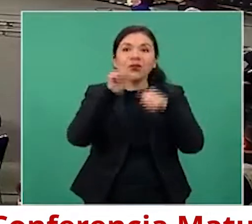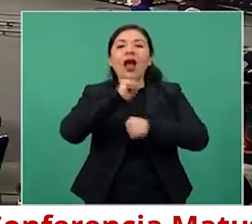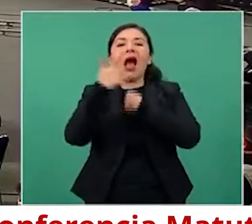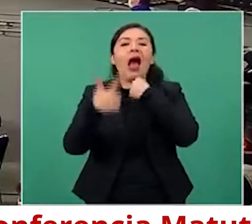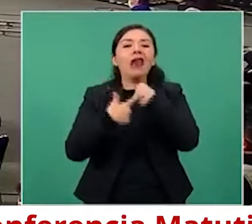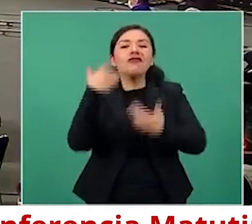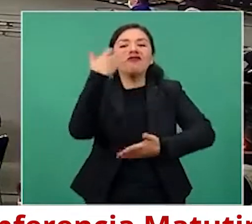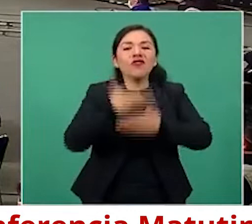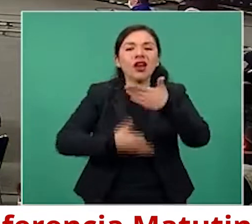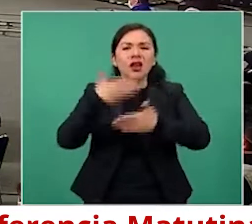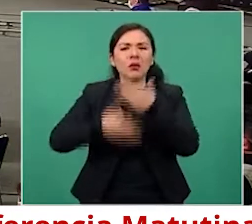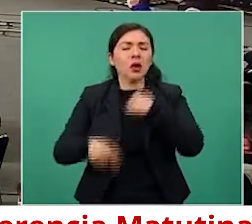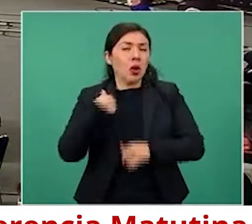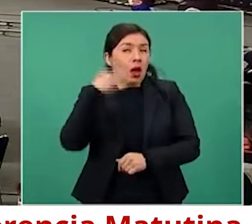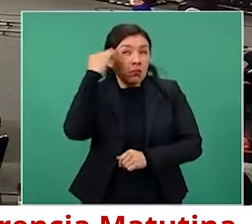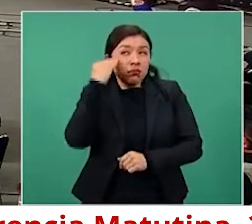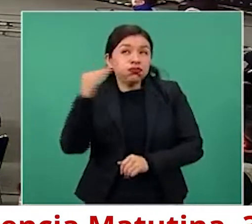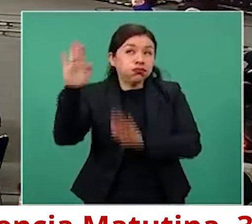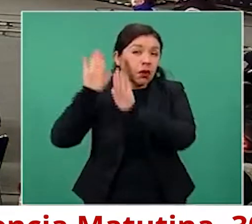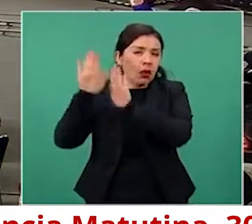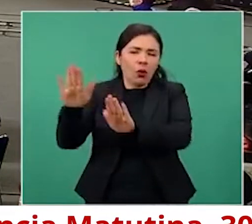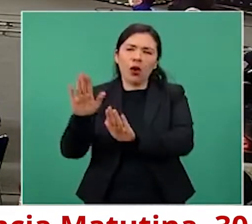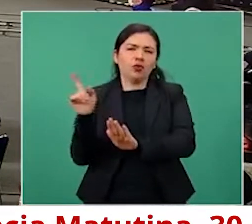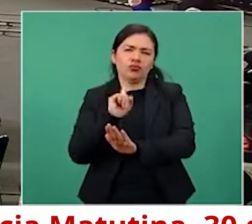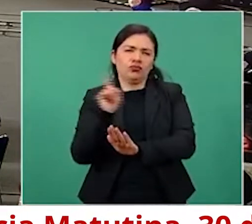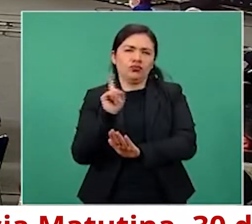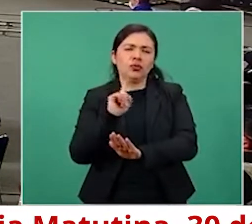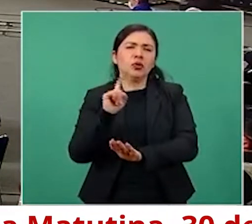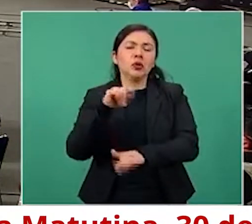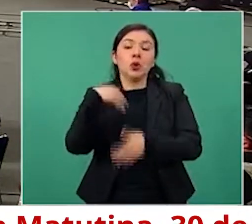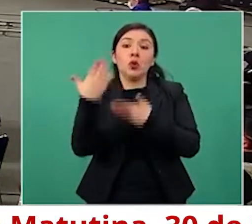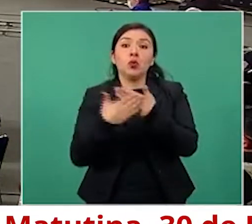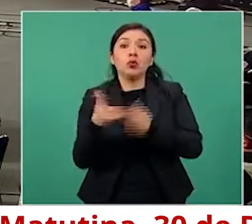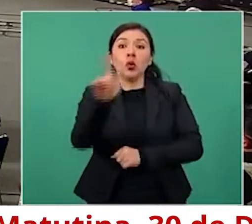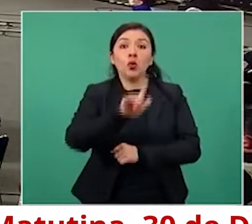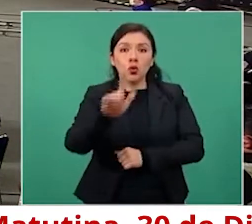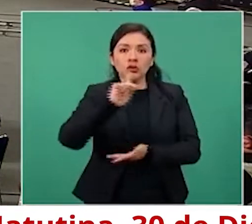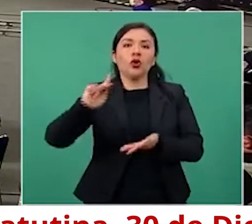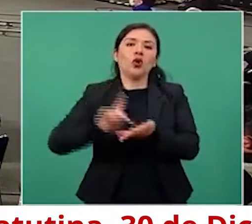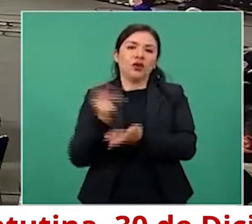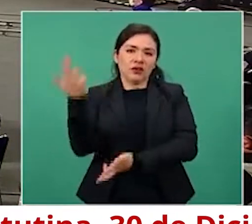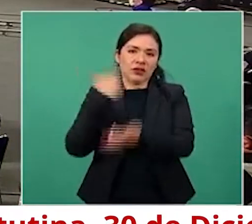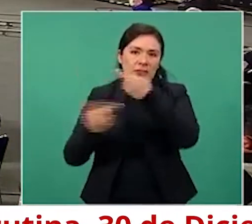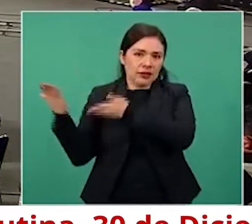No son muchos días. Ya nos vemos de nuevo el lunes, aquí.